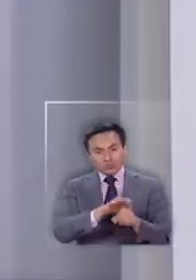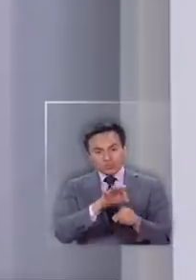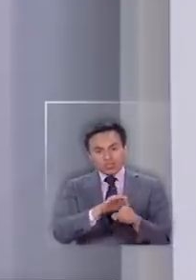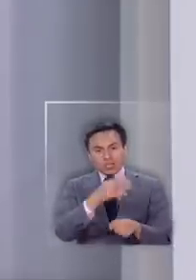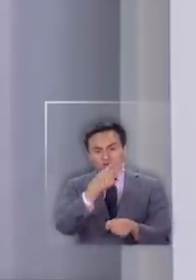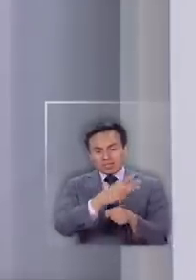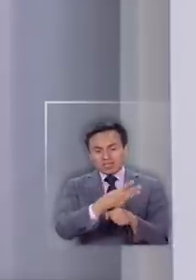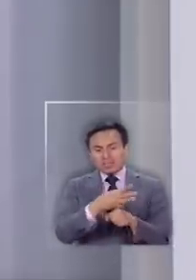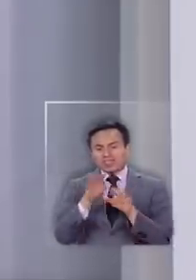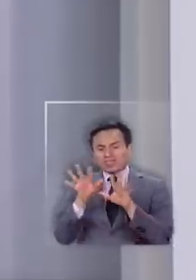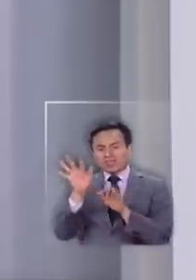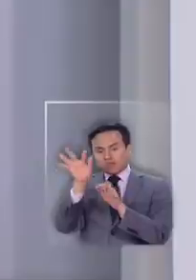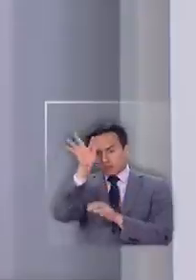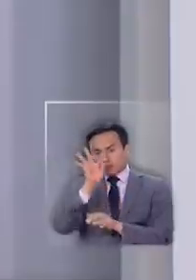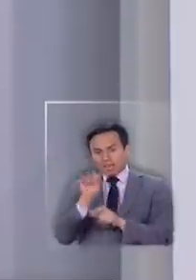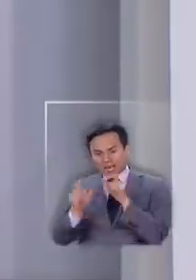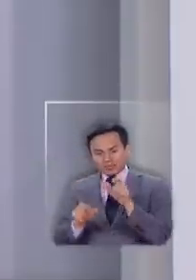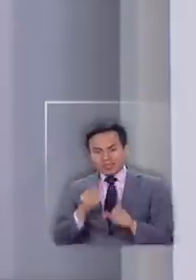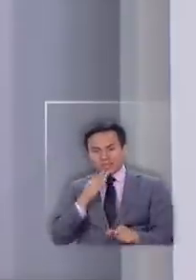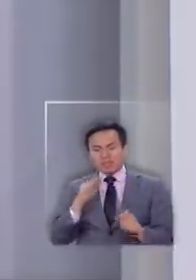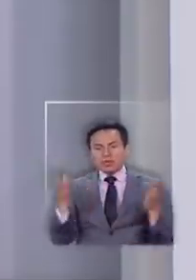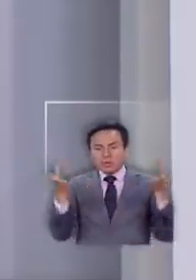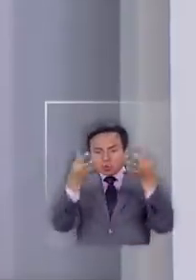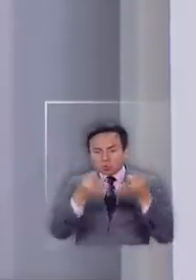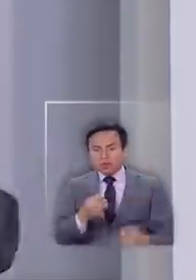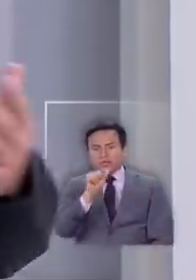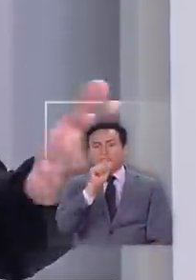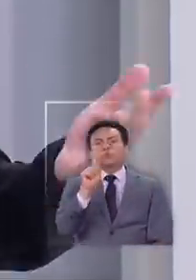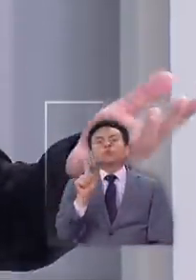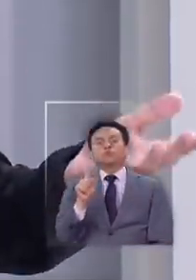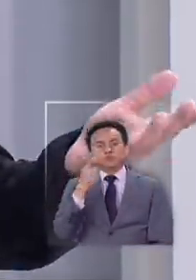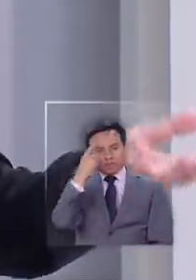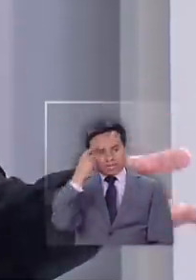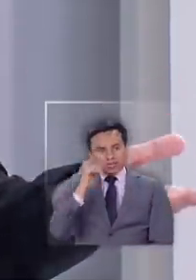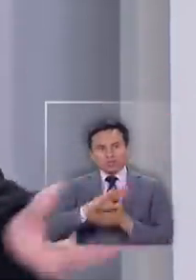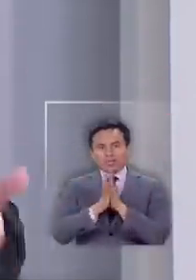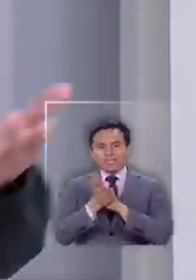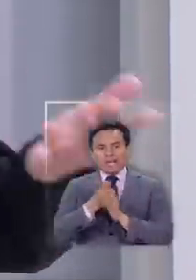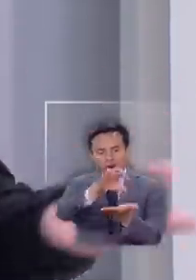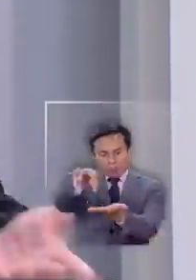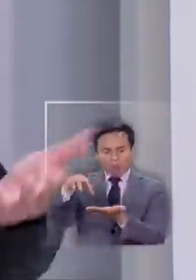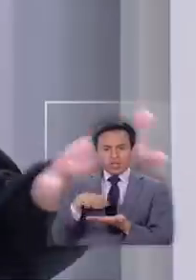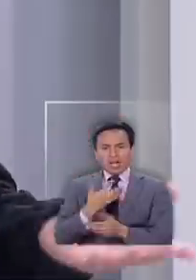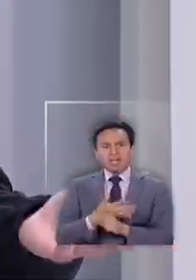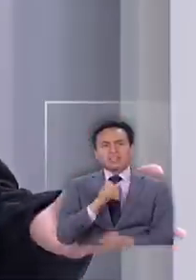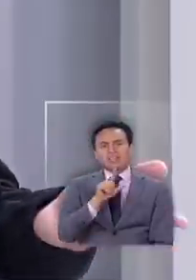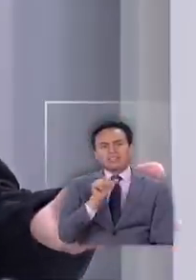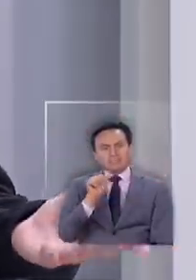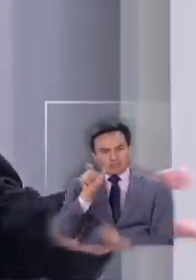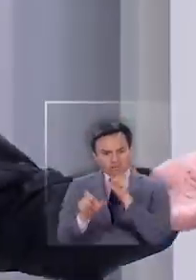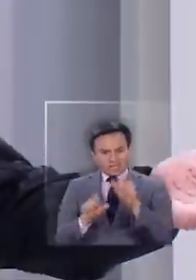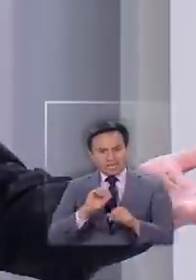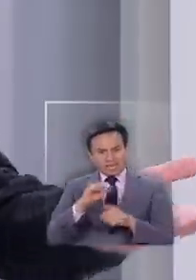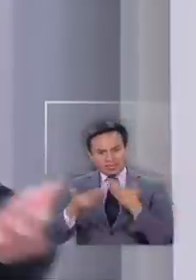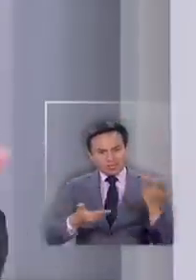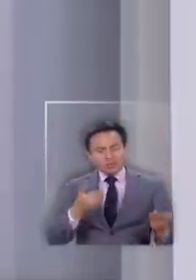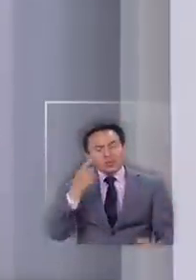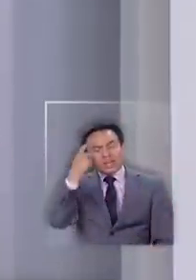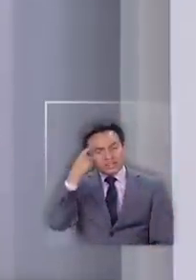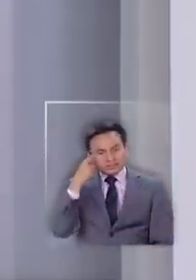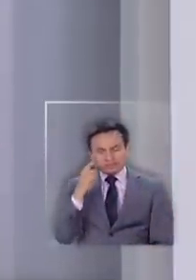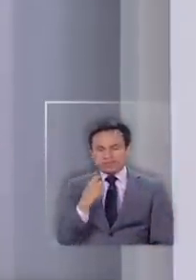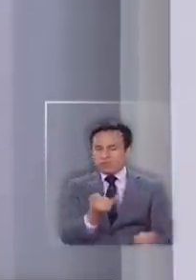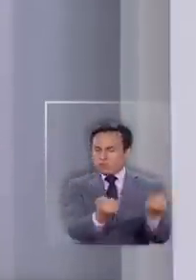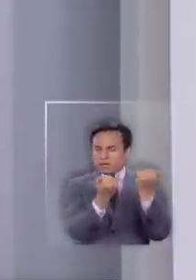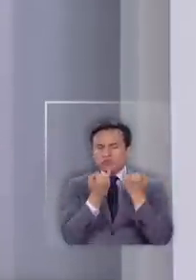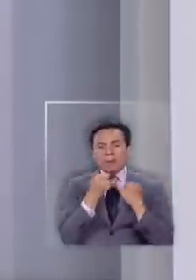más 10 funcionarios. Es decir, ahí ya tiene 61. ¿Usted cree que en el total de la comuna va a haber 76 contagiados? Entonces, aquí hay